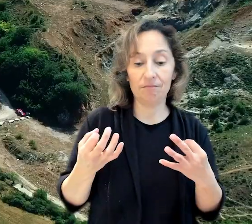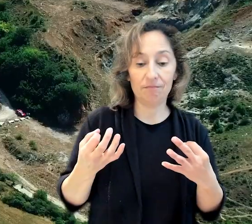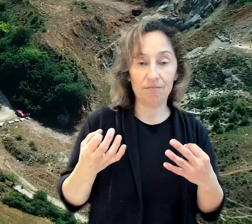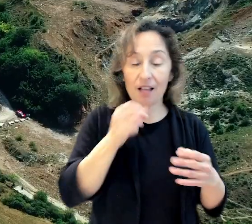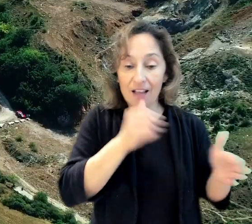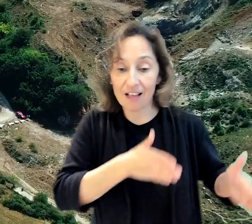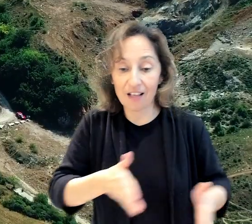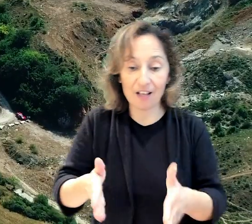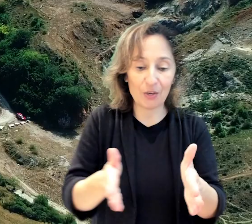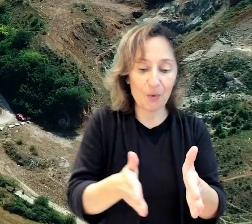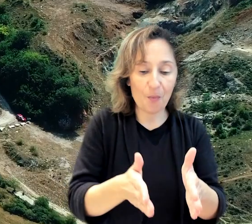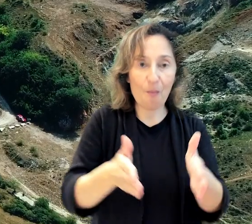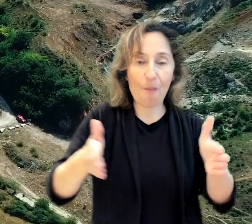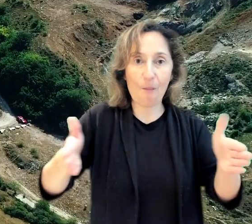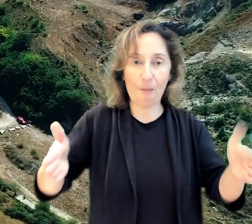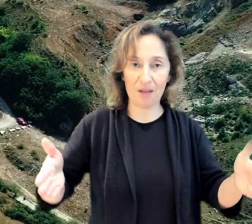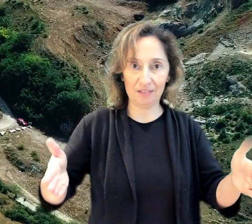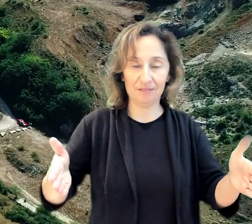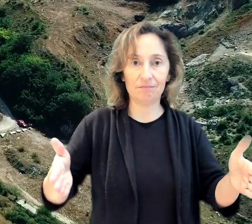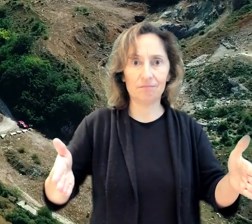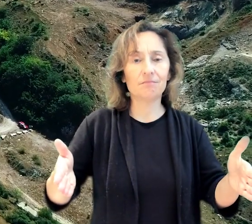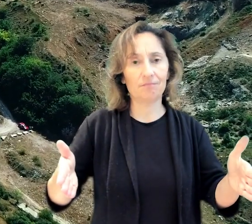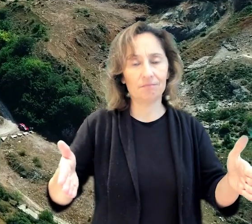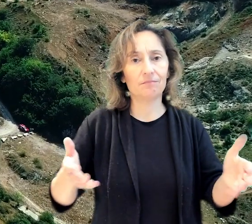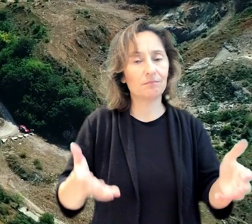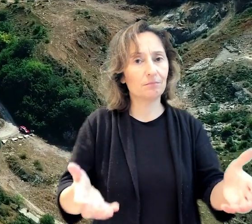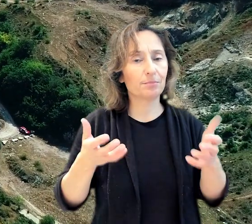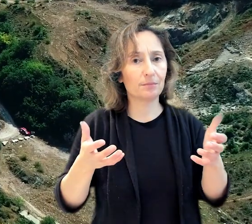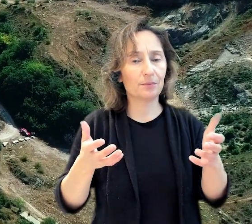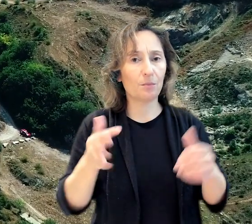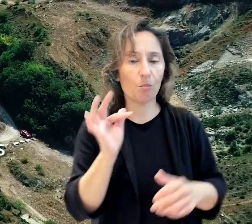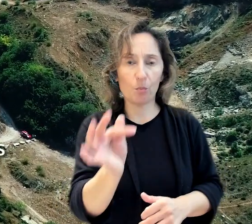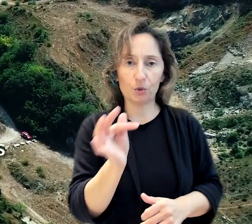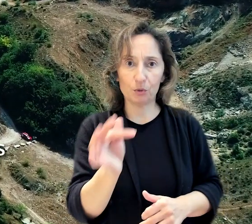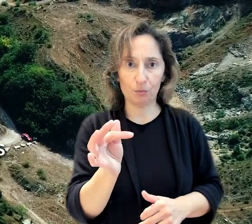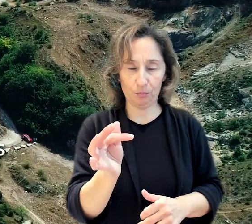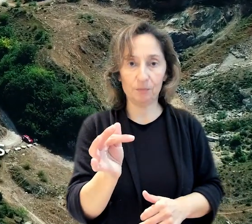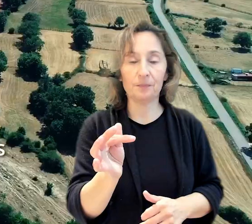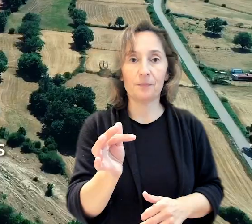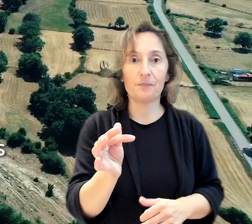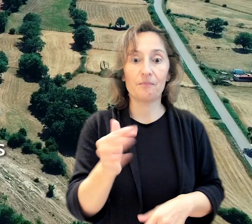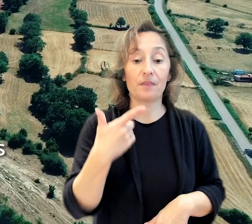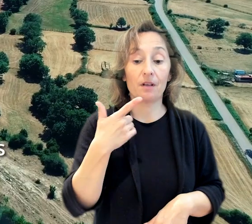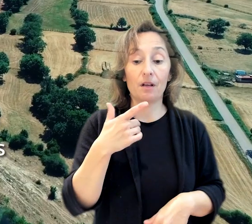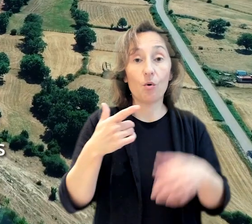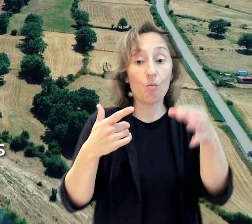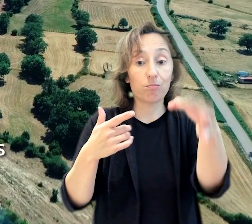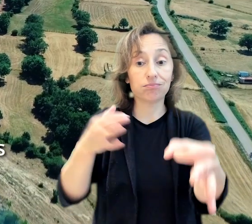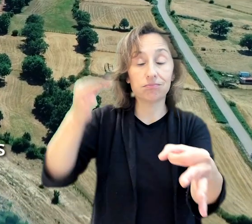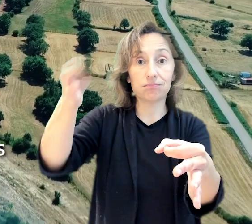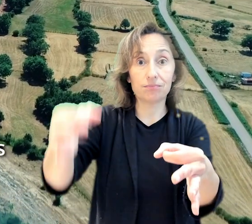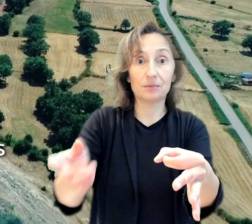es dotarle de una mayor anchura y esto tiene un efecto muy positivo, muy beneficioso en las poblaciones